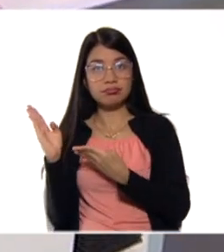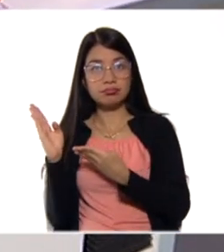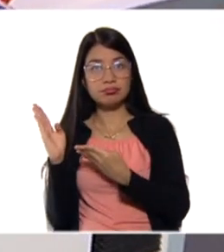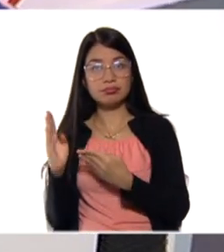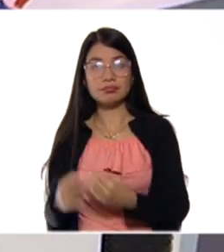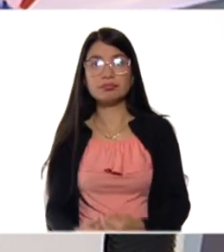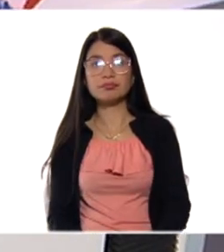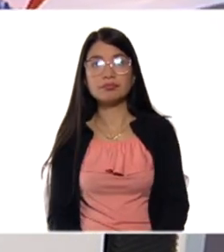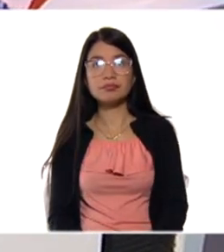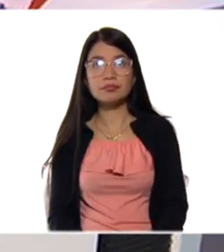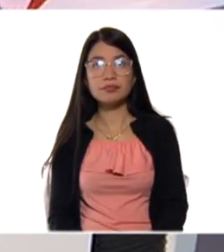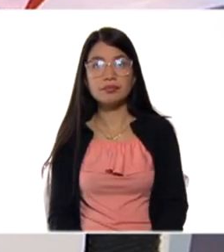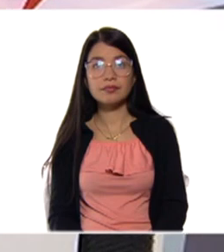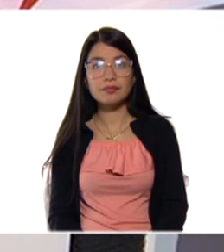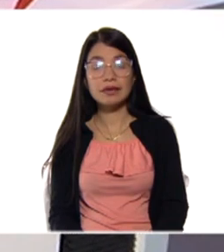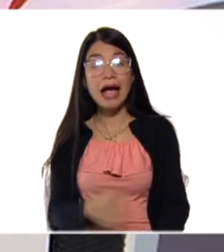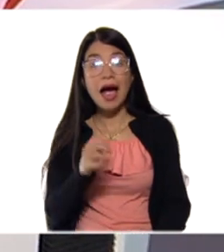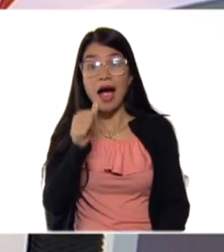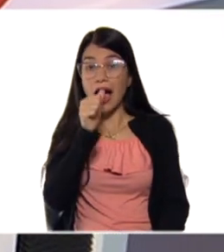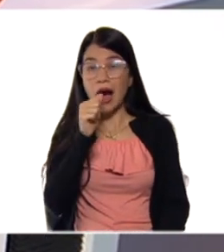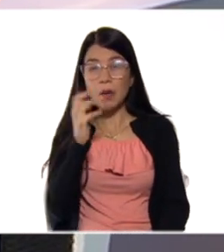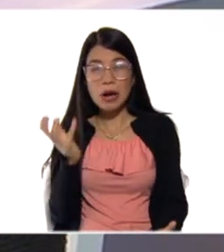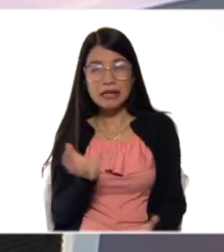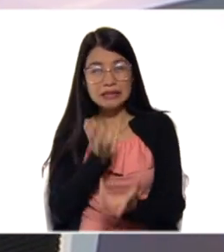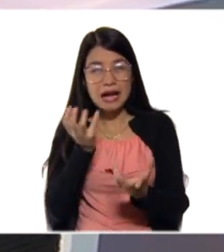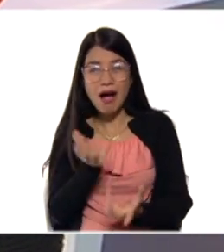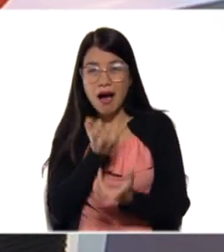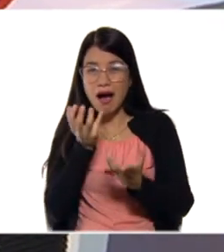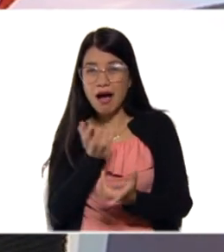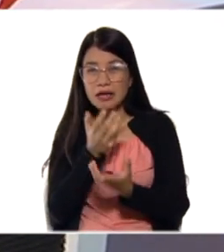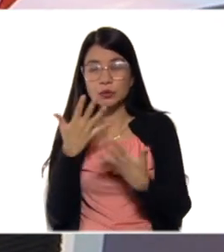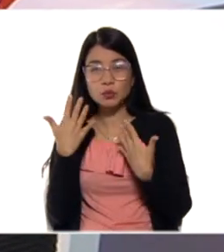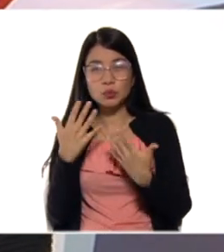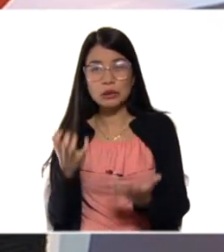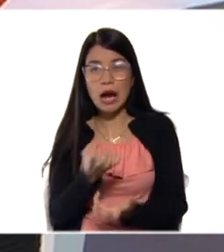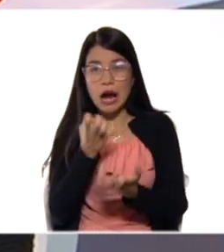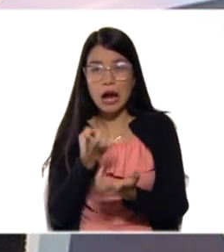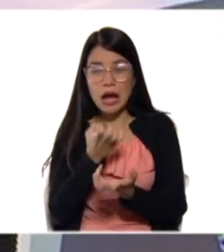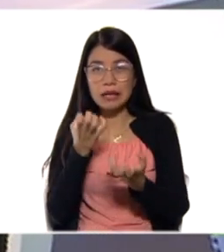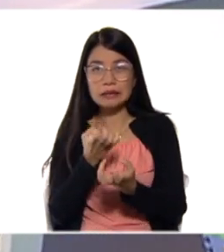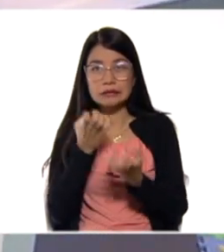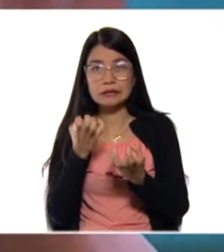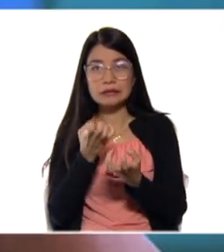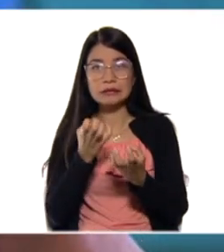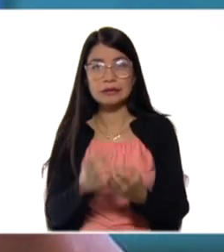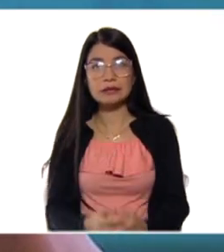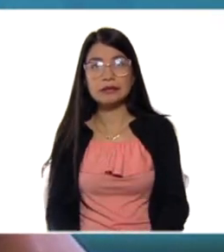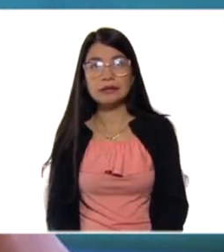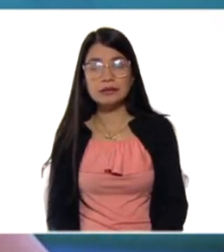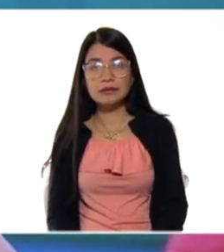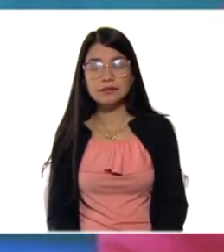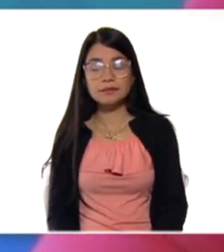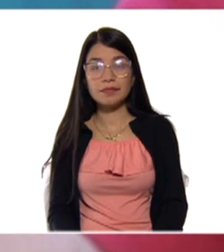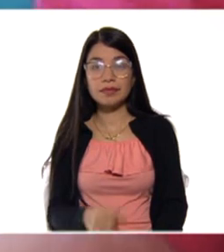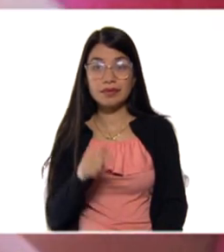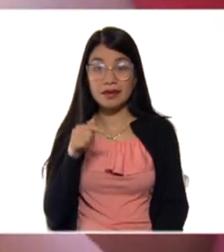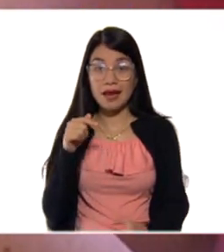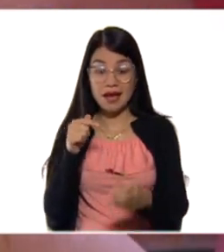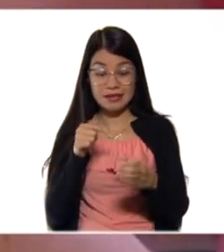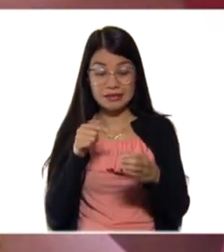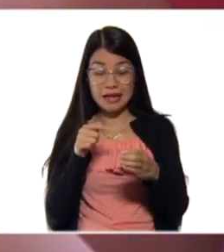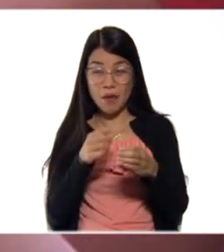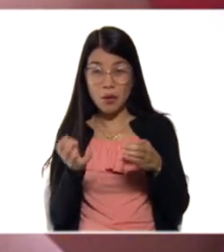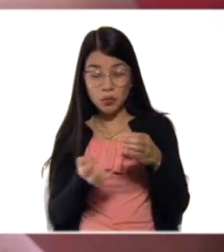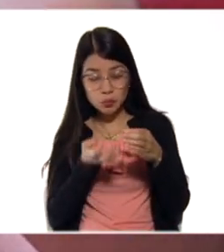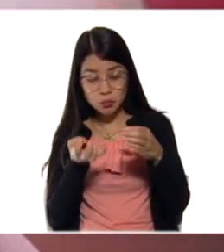Acá, teníamos agua caliente, ¿sí?, y ella libera esa